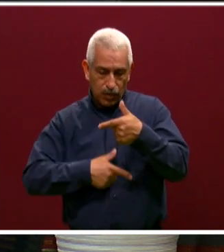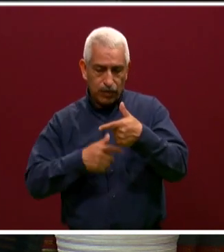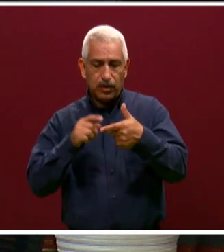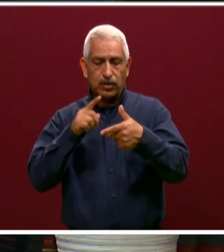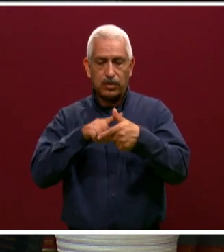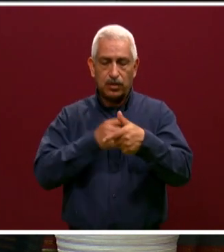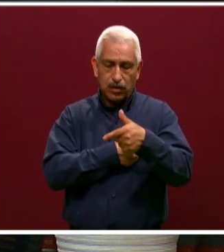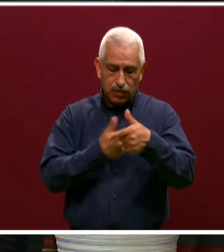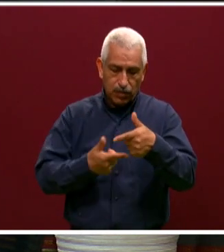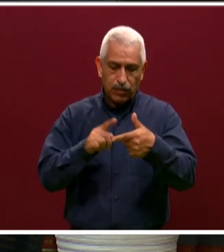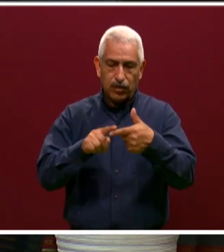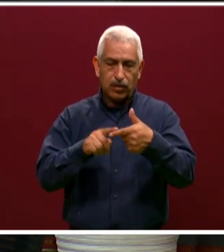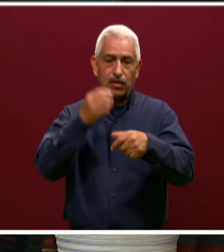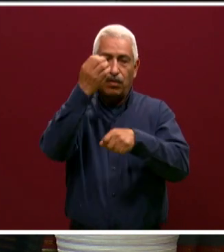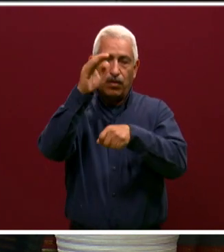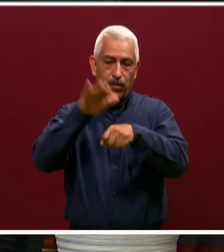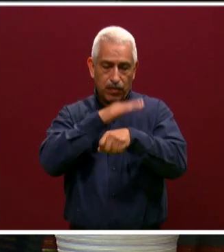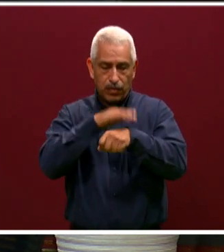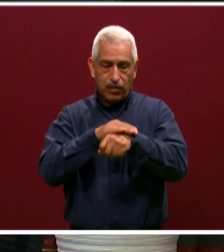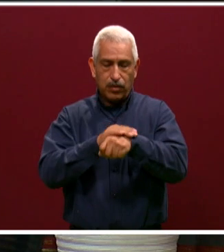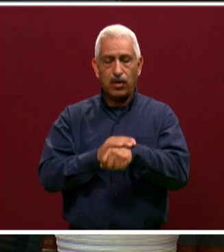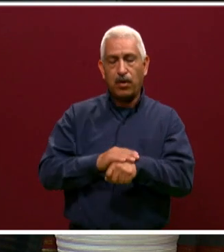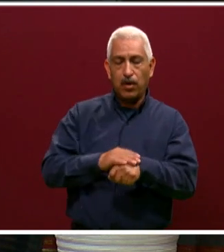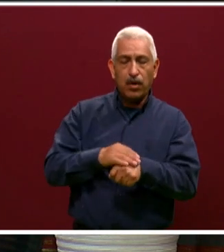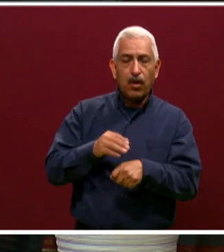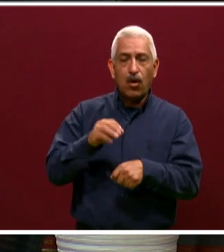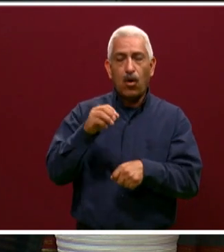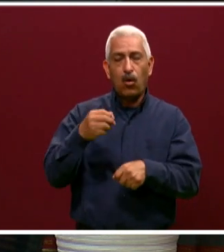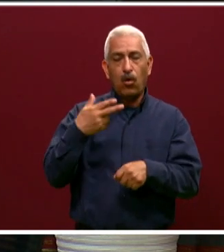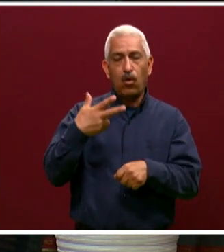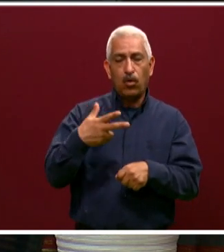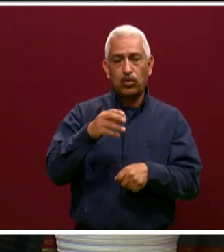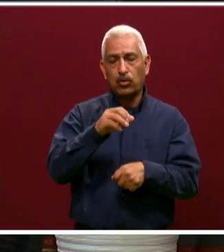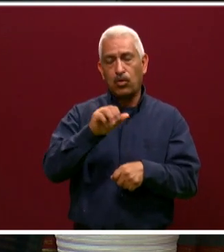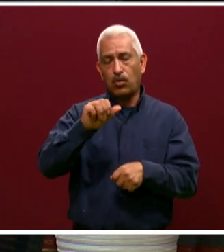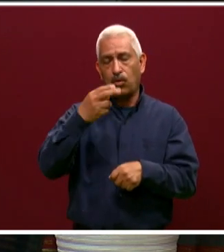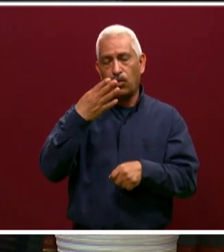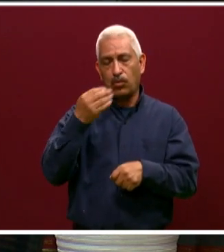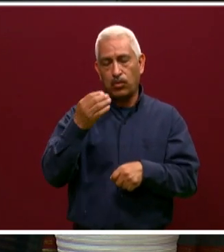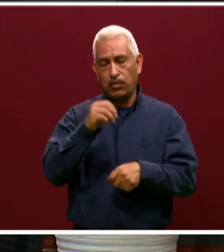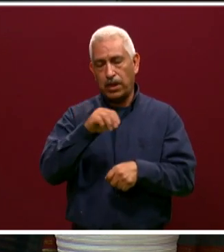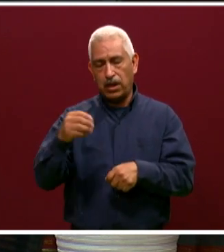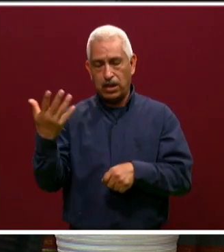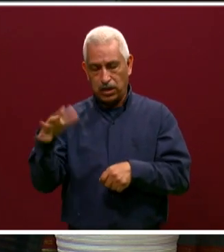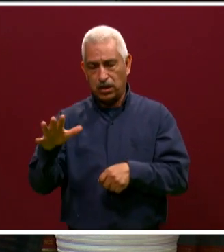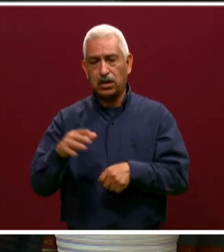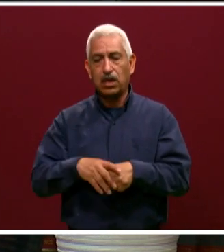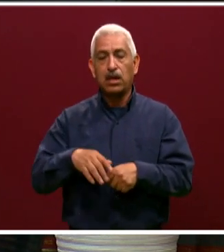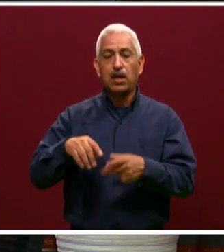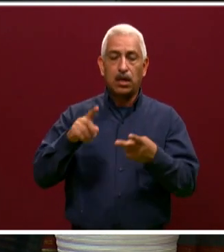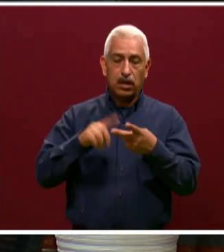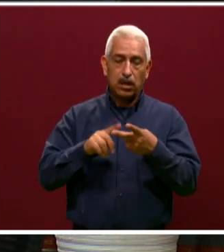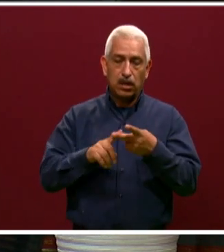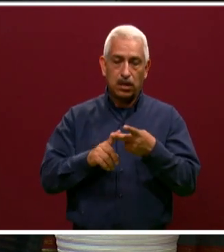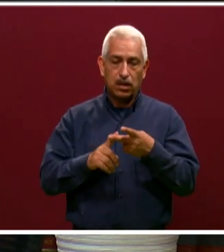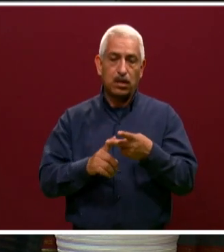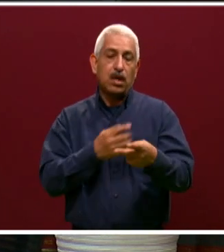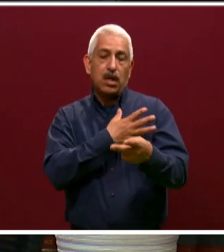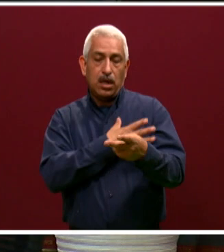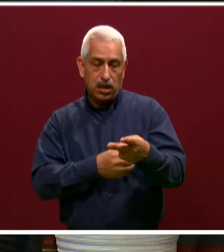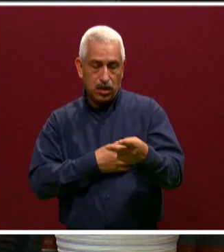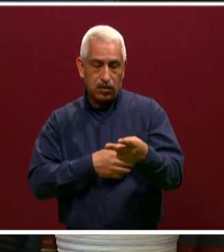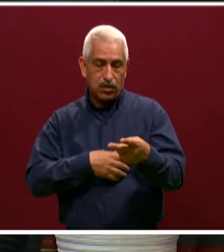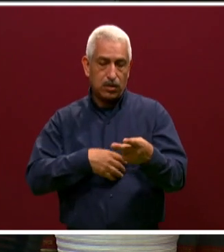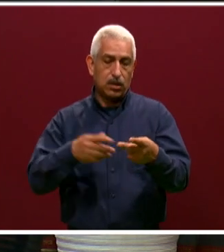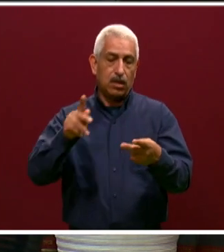10. Y tenemos para los alumnos que son hijos de los alumnos de los trabajadores. Son los tres tipos de becas que